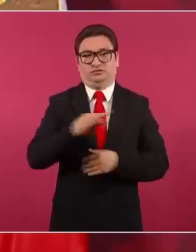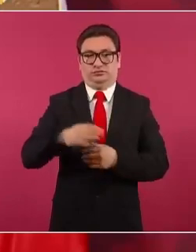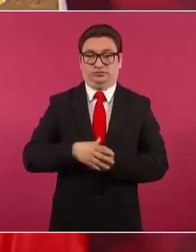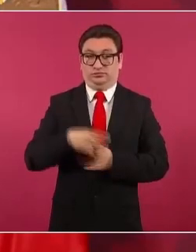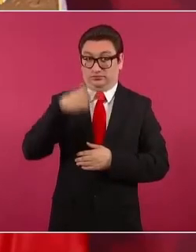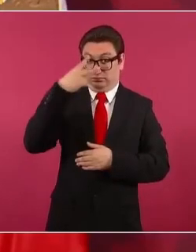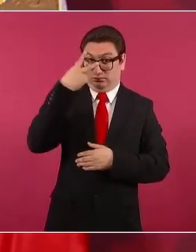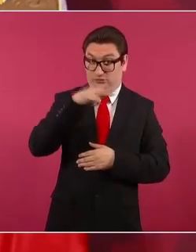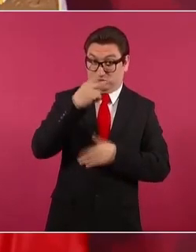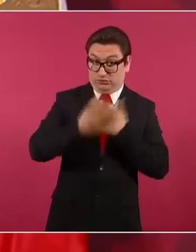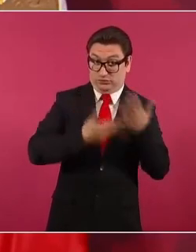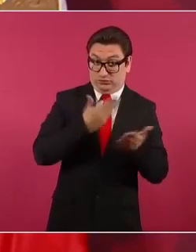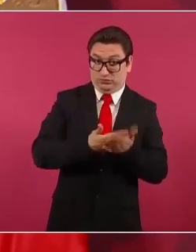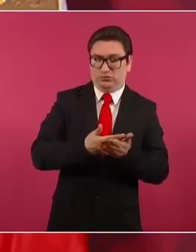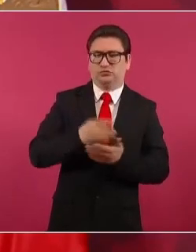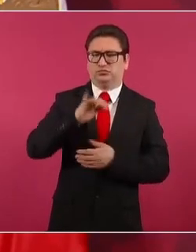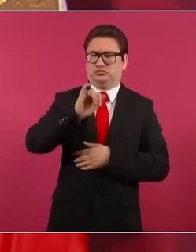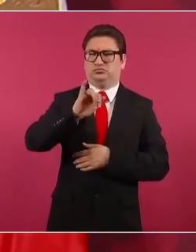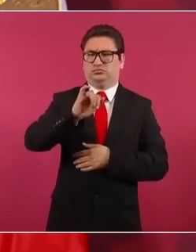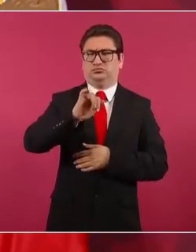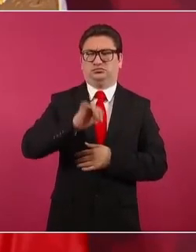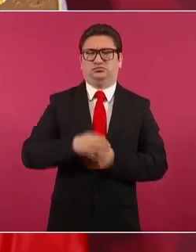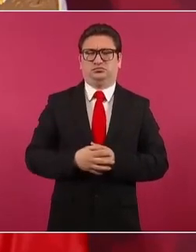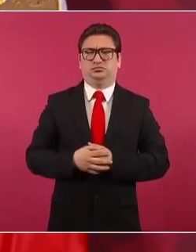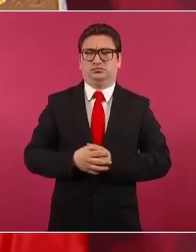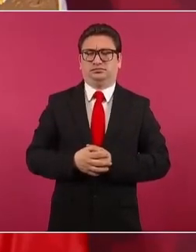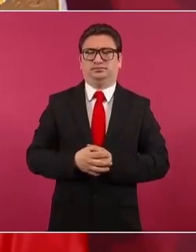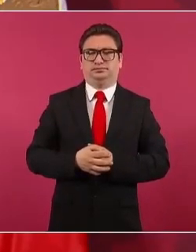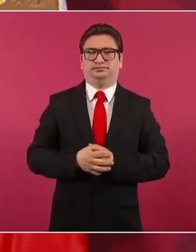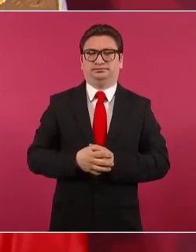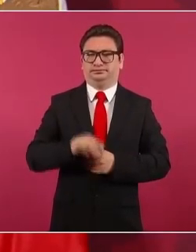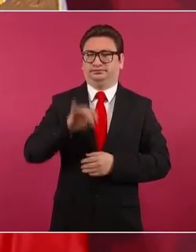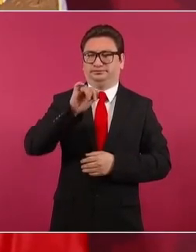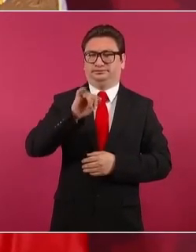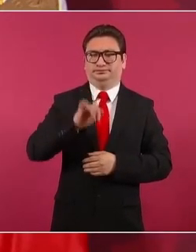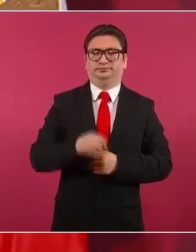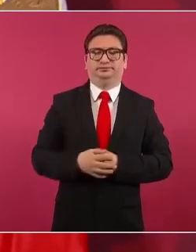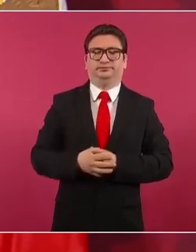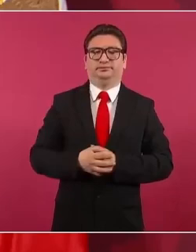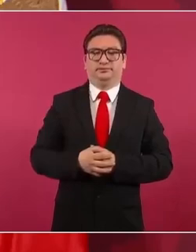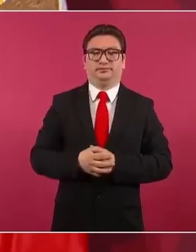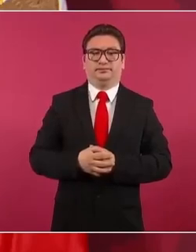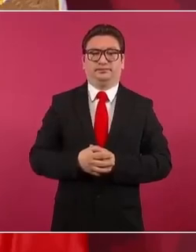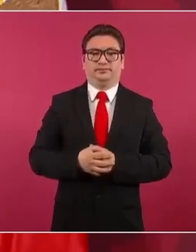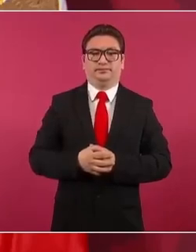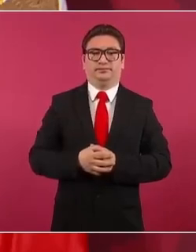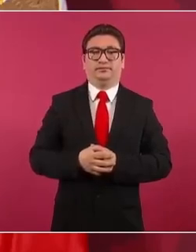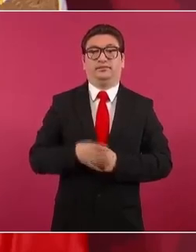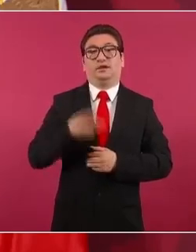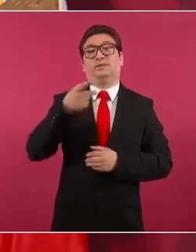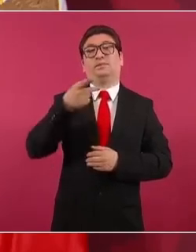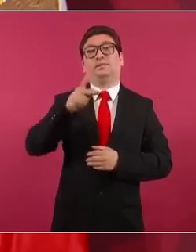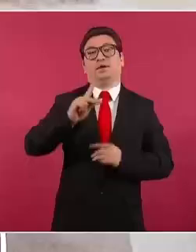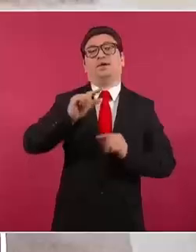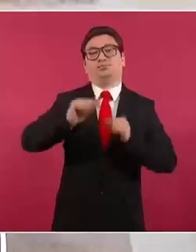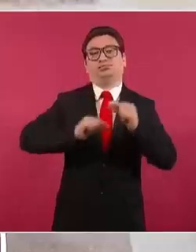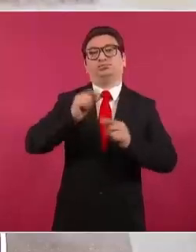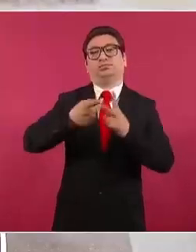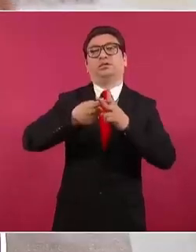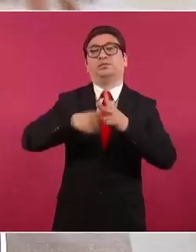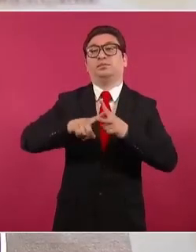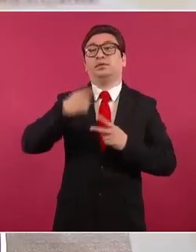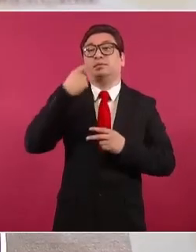lo propondría, presidente? Sí, sí, pero que empiece a